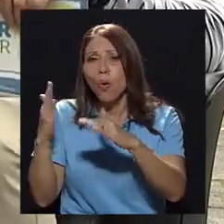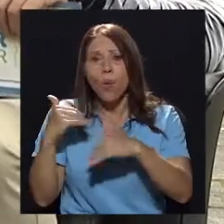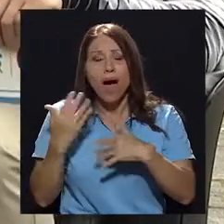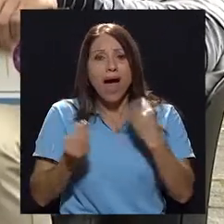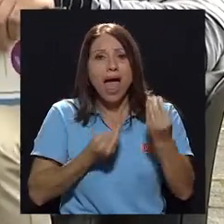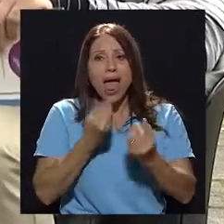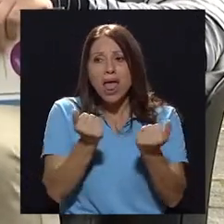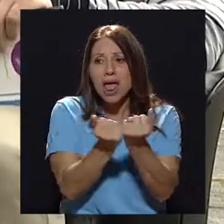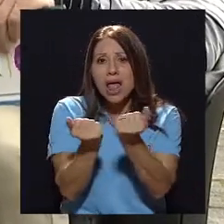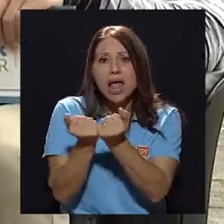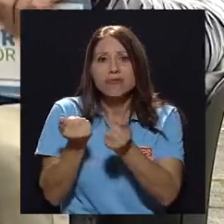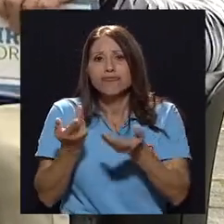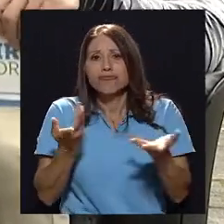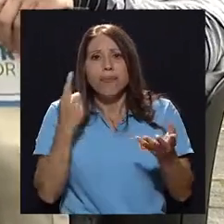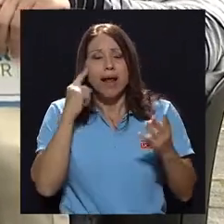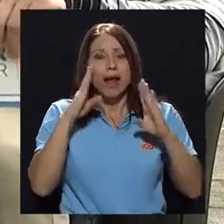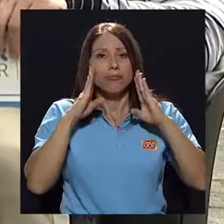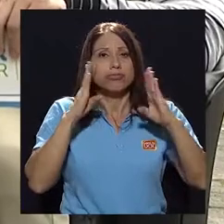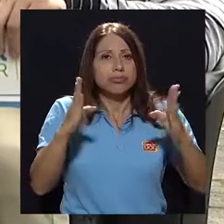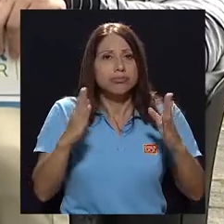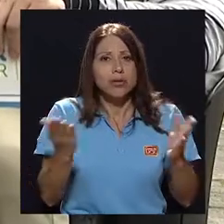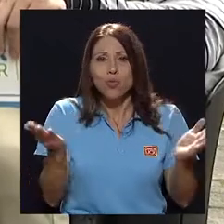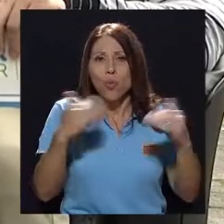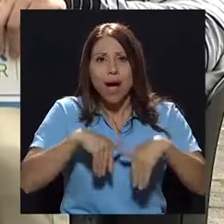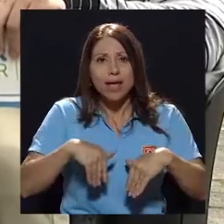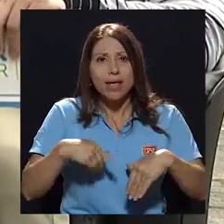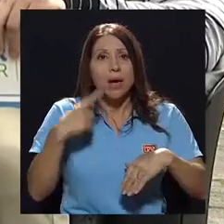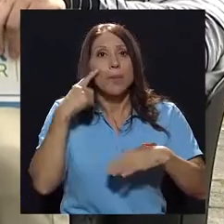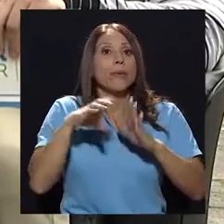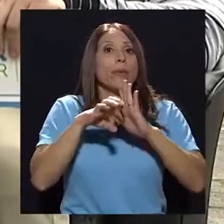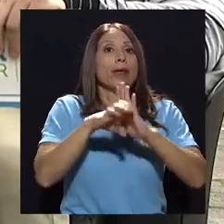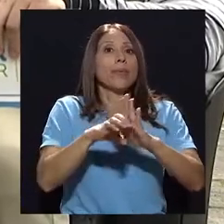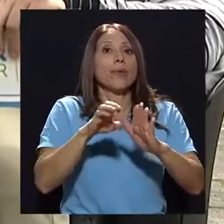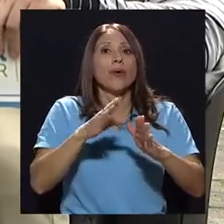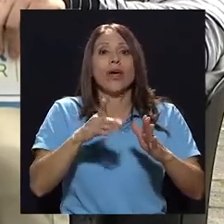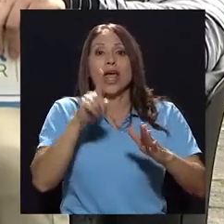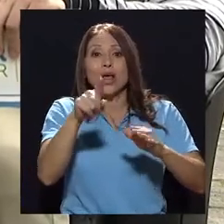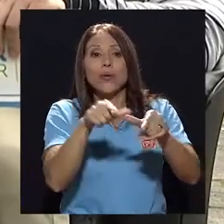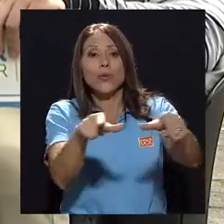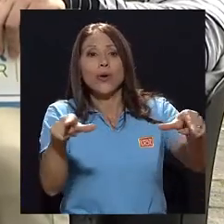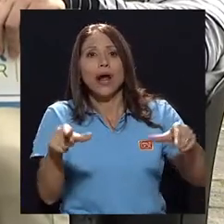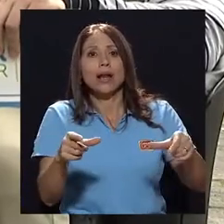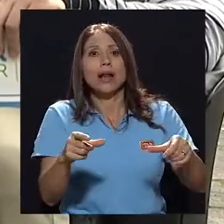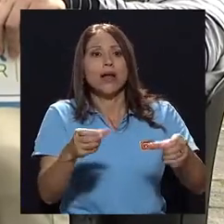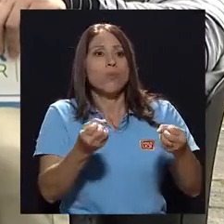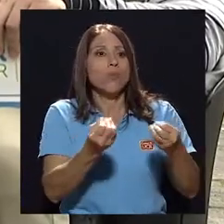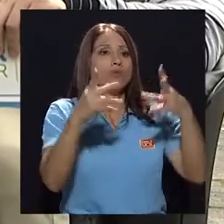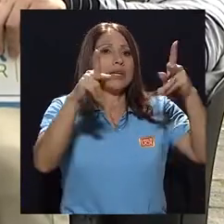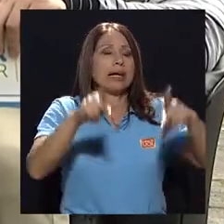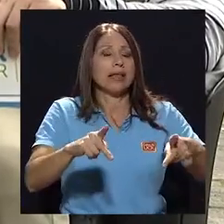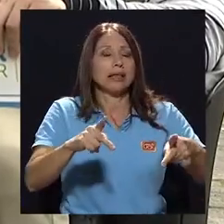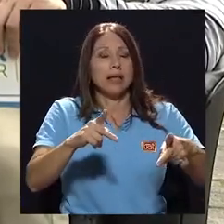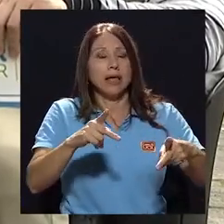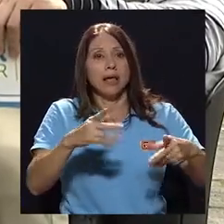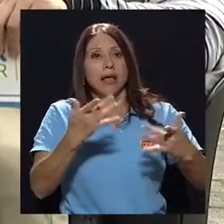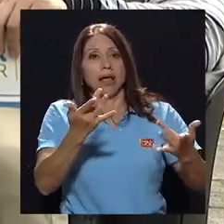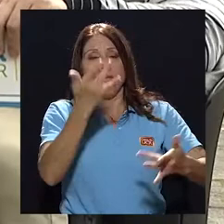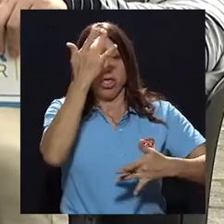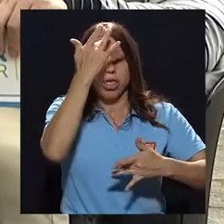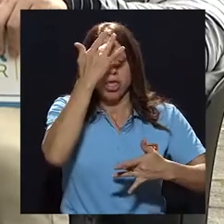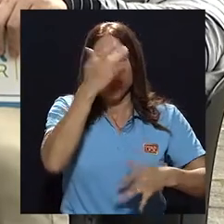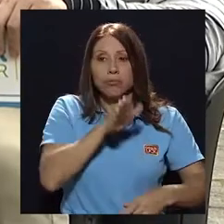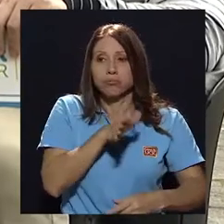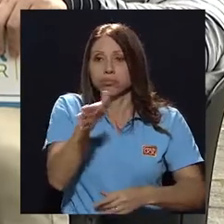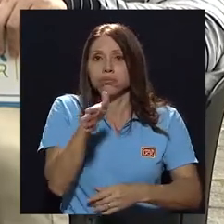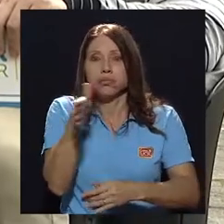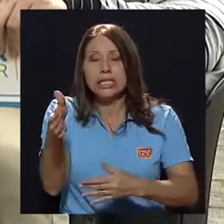posibilidad, digamos, de que realmente toda la gente que amanece enferma en un cantón determinado, para seguir con el ejemplo del cantón,